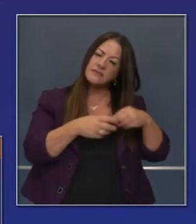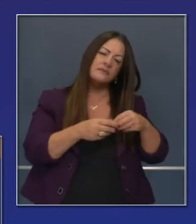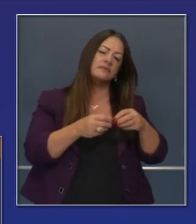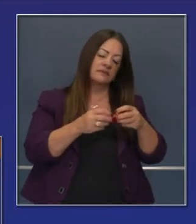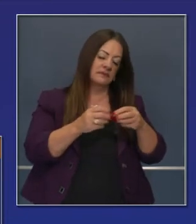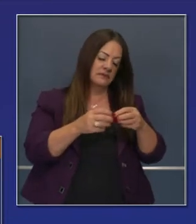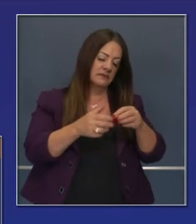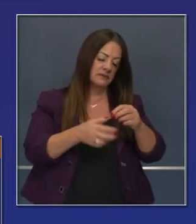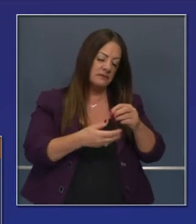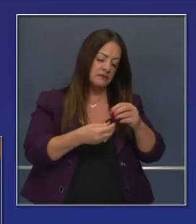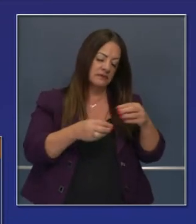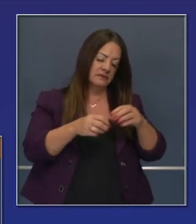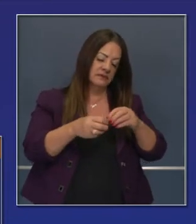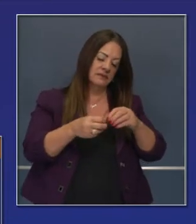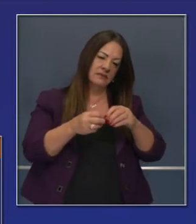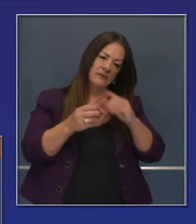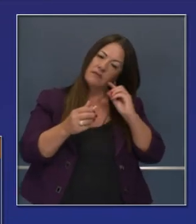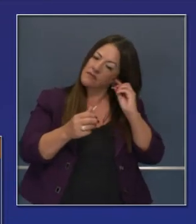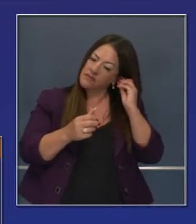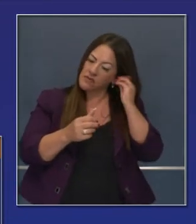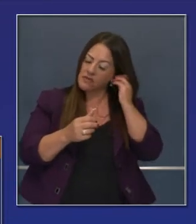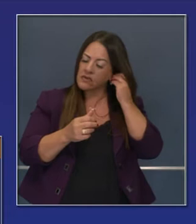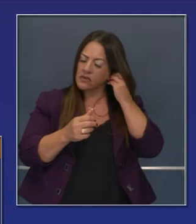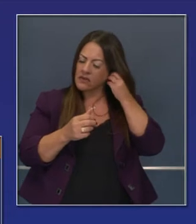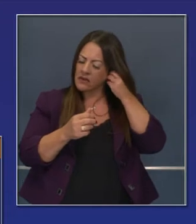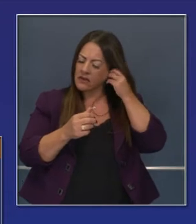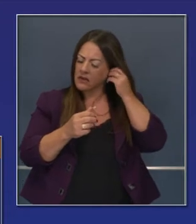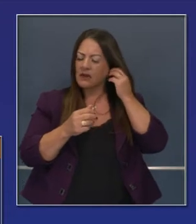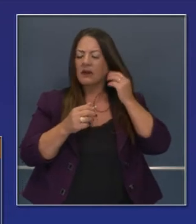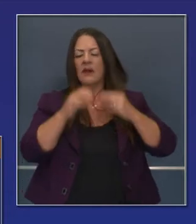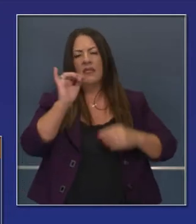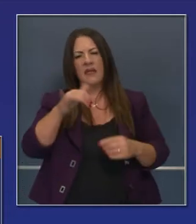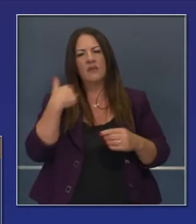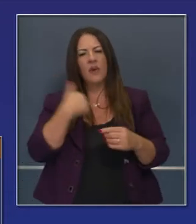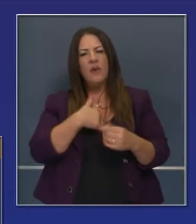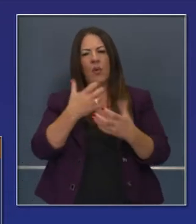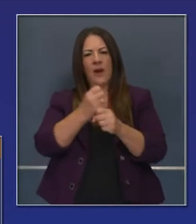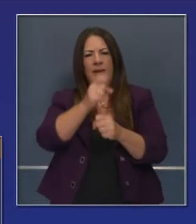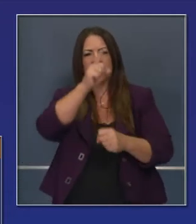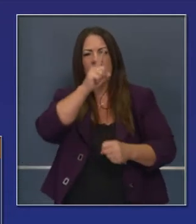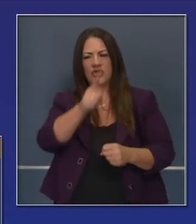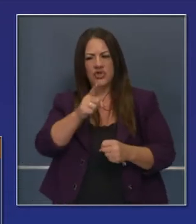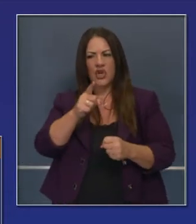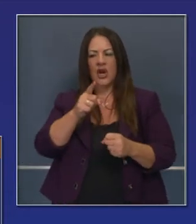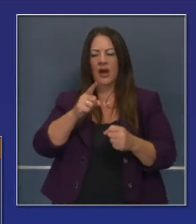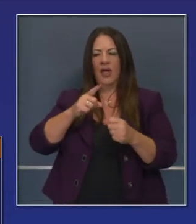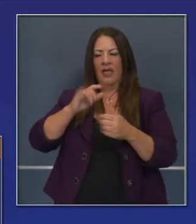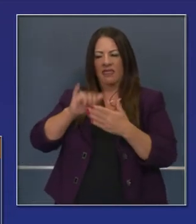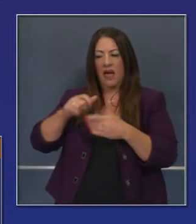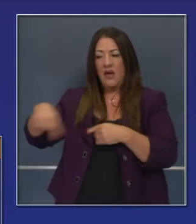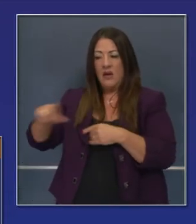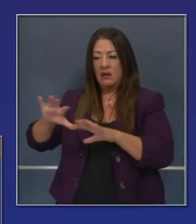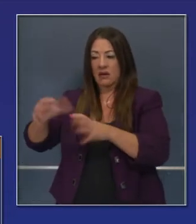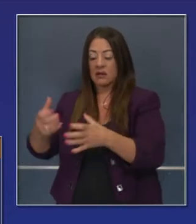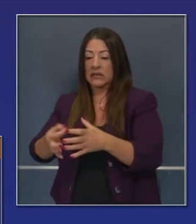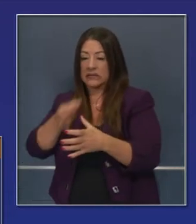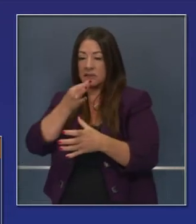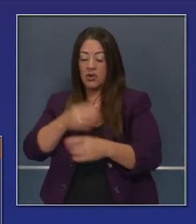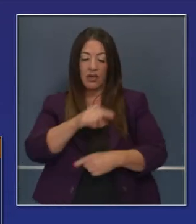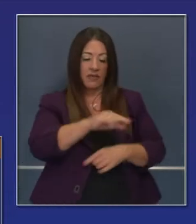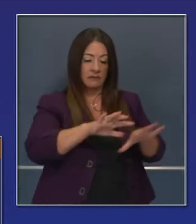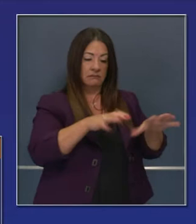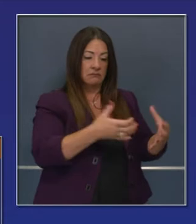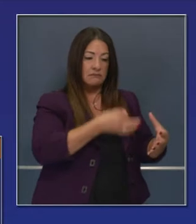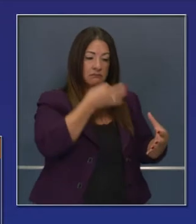parte de esta organización para que esos participantes y grupos puedan hacerlo de forma segura. Lo haremos guiados